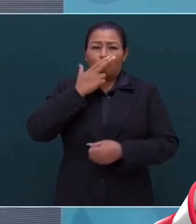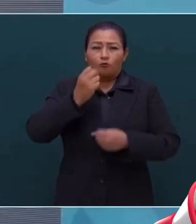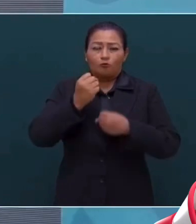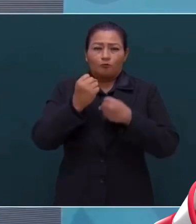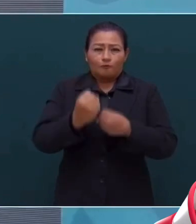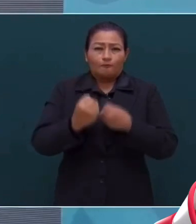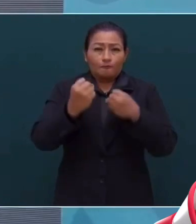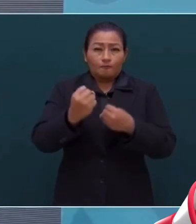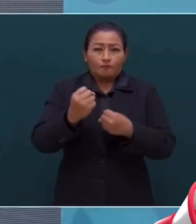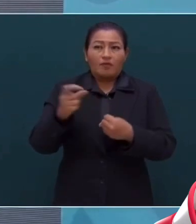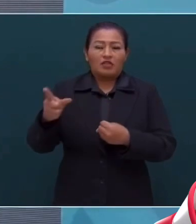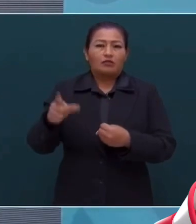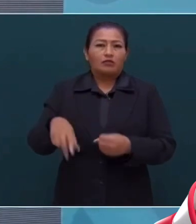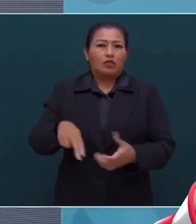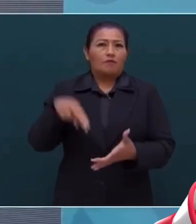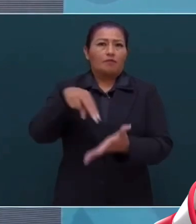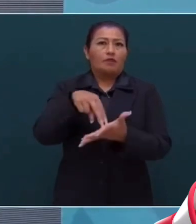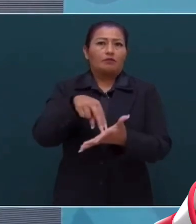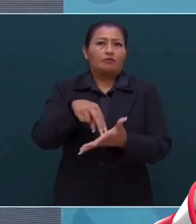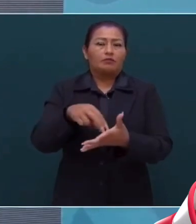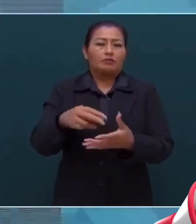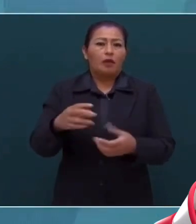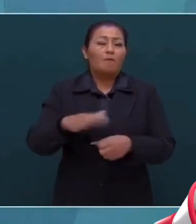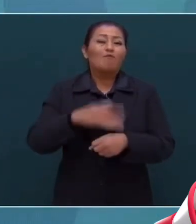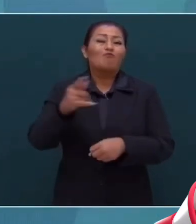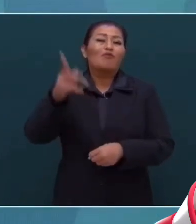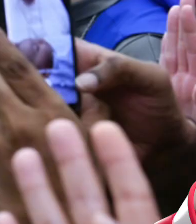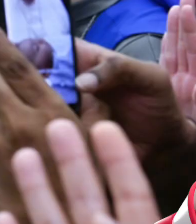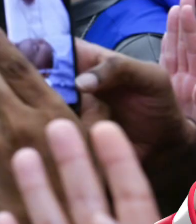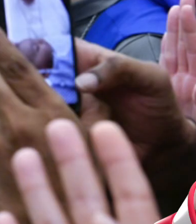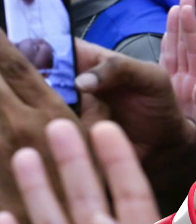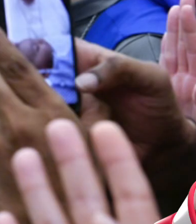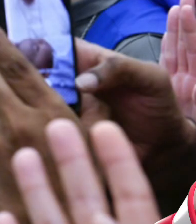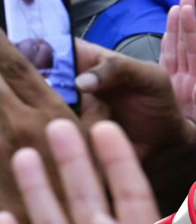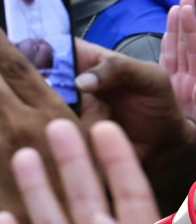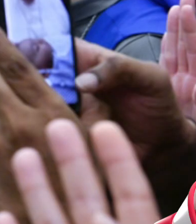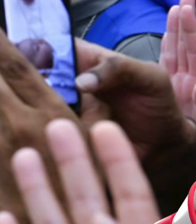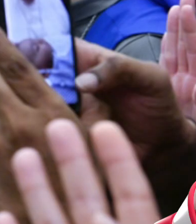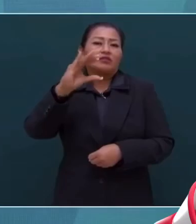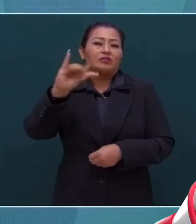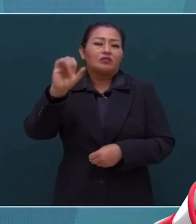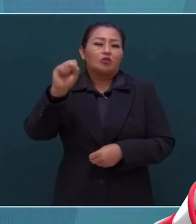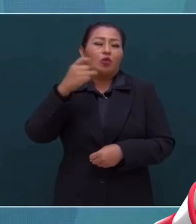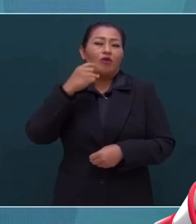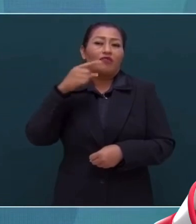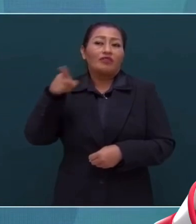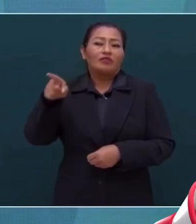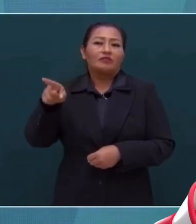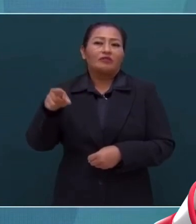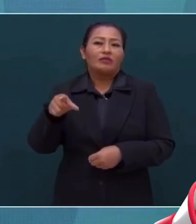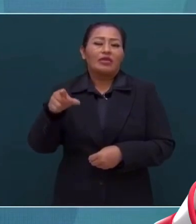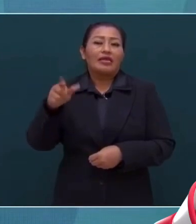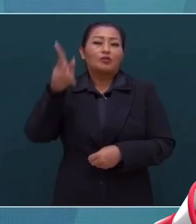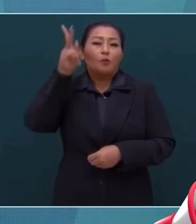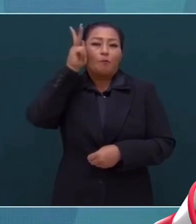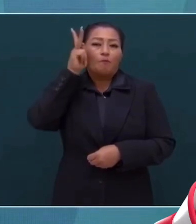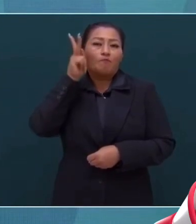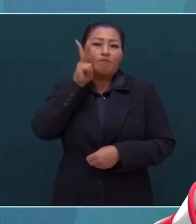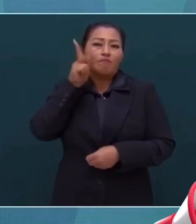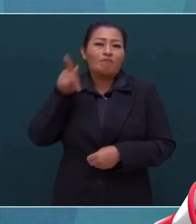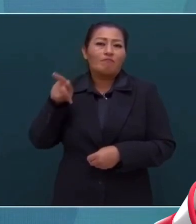le lanza, ¿no? Porque el Papa Francisco es de los papas